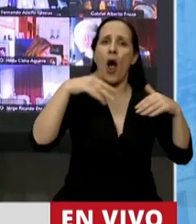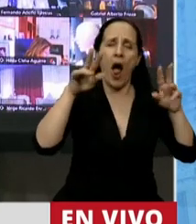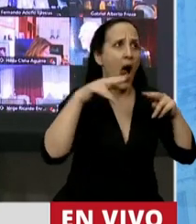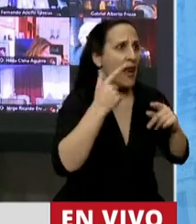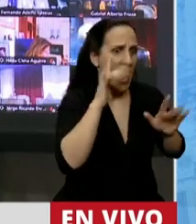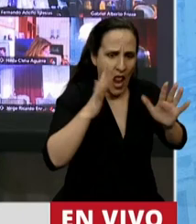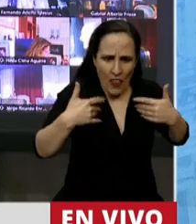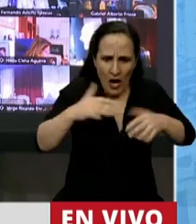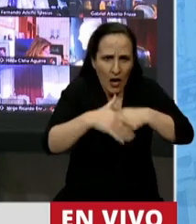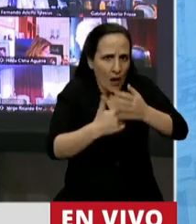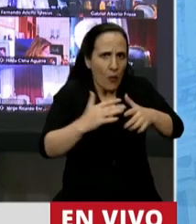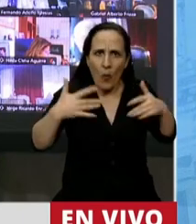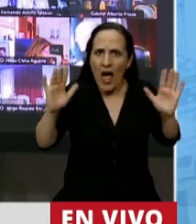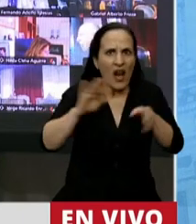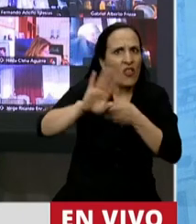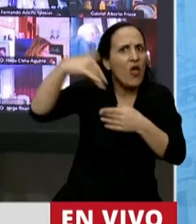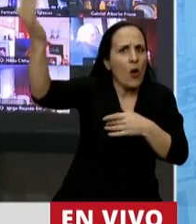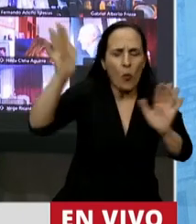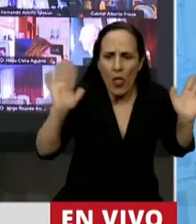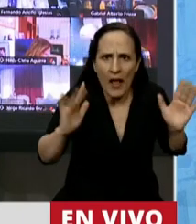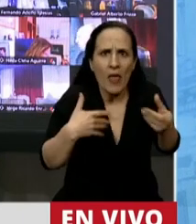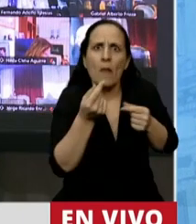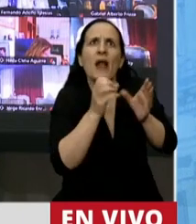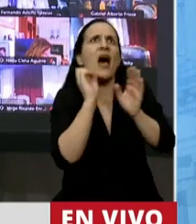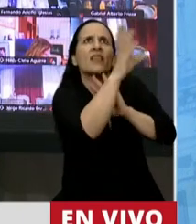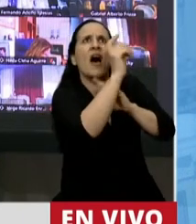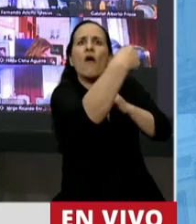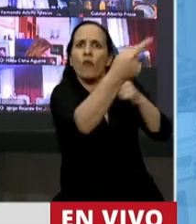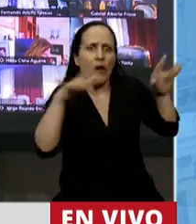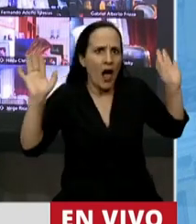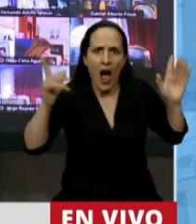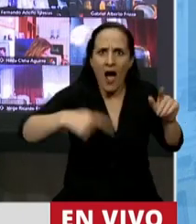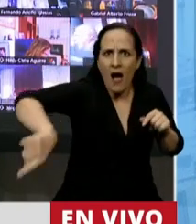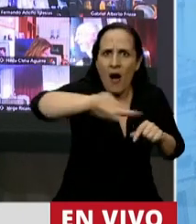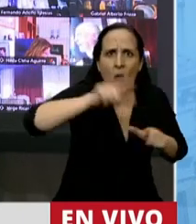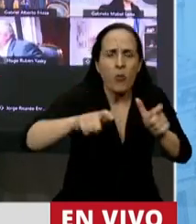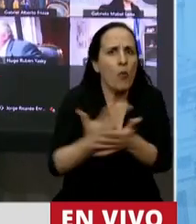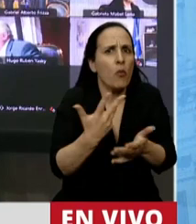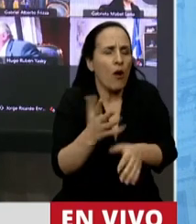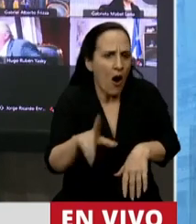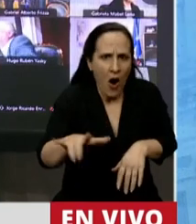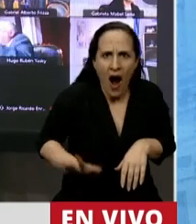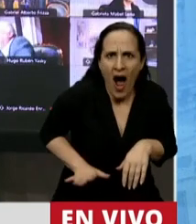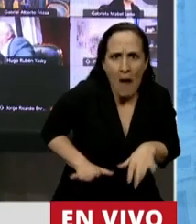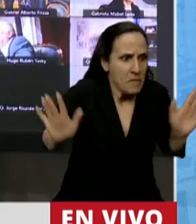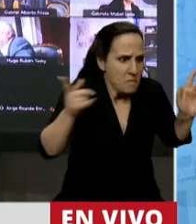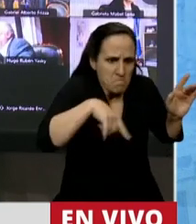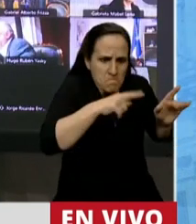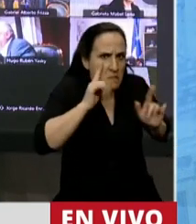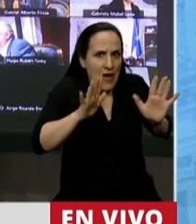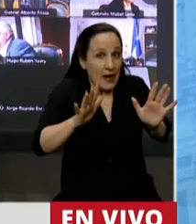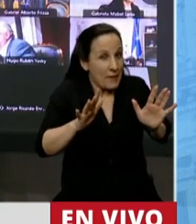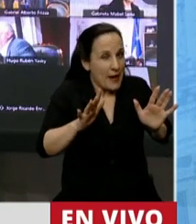tienen nada que ver con la deuda externa, con la fuga de capitales y con el hambre de este pueblo. Por eso reivindicamos